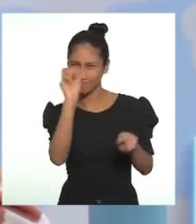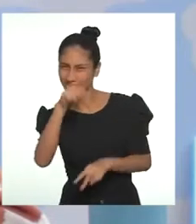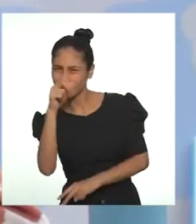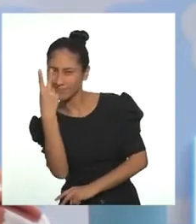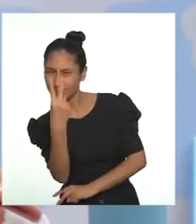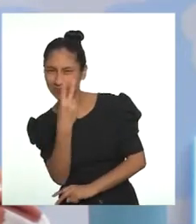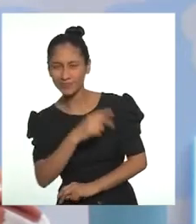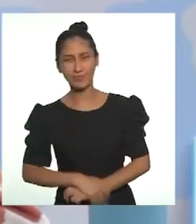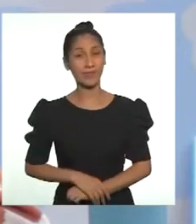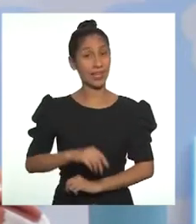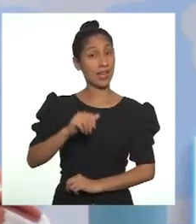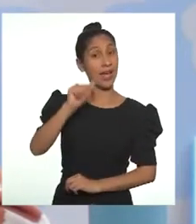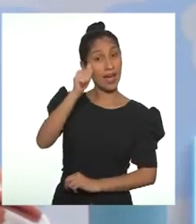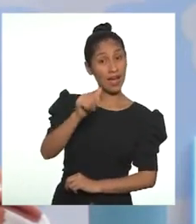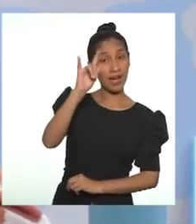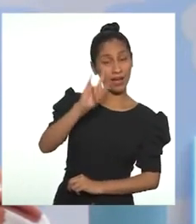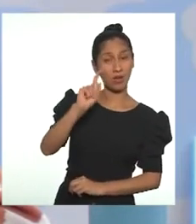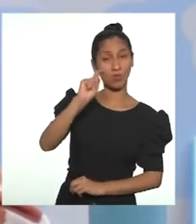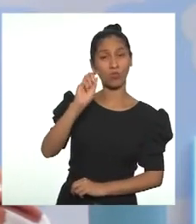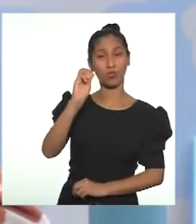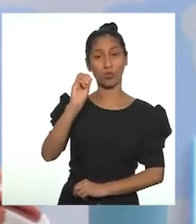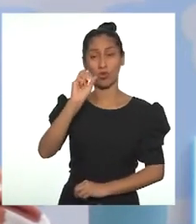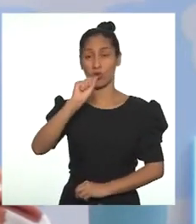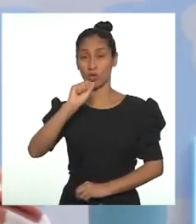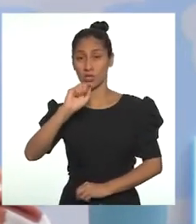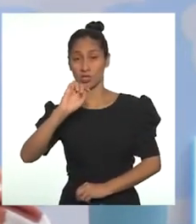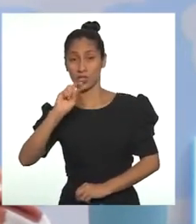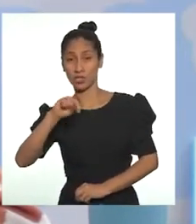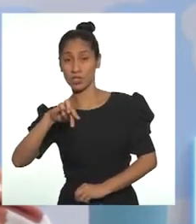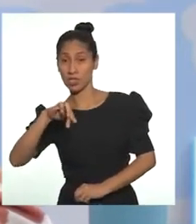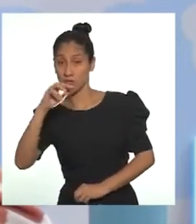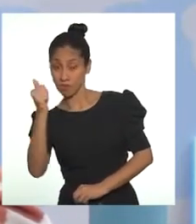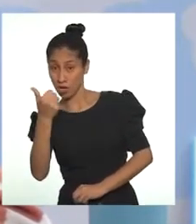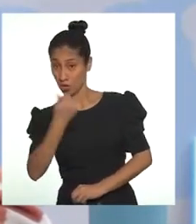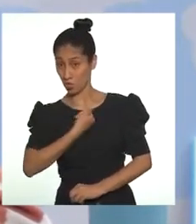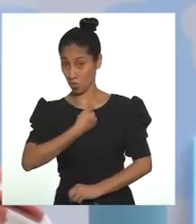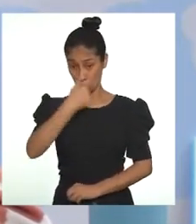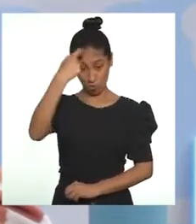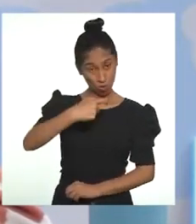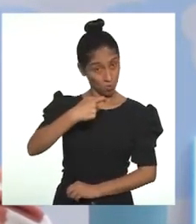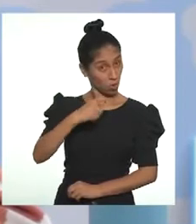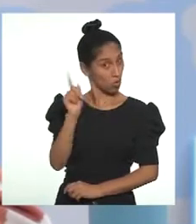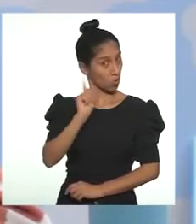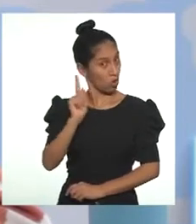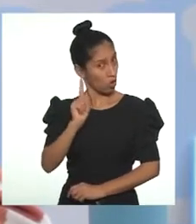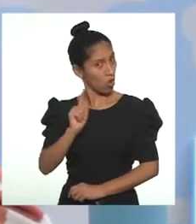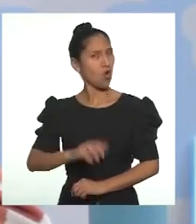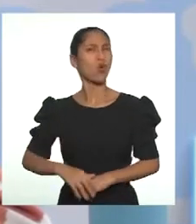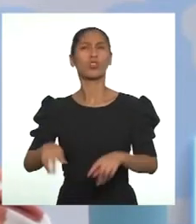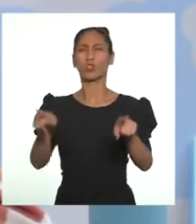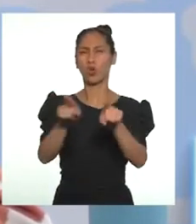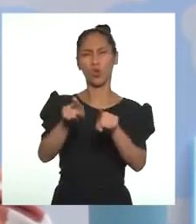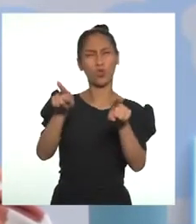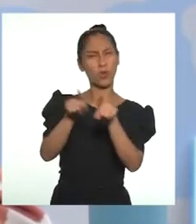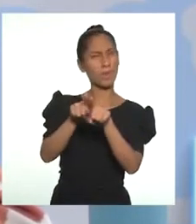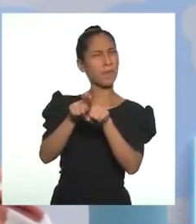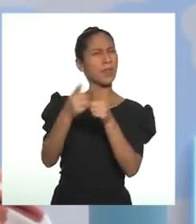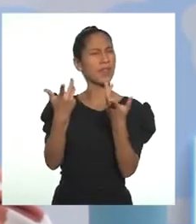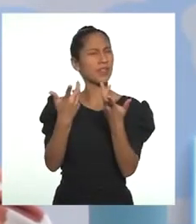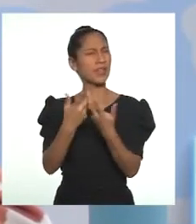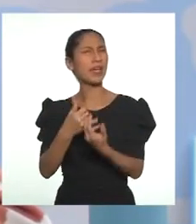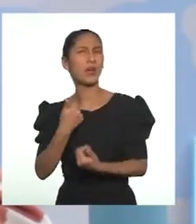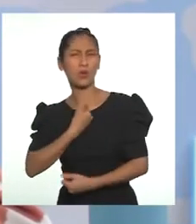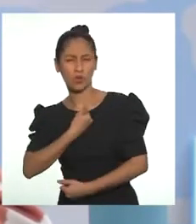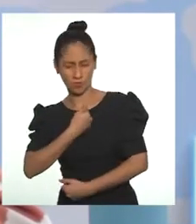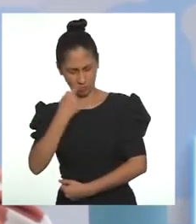está. La autoestima no se construye de forma individual. Se trata de una autovaloración que